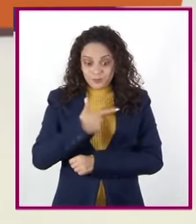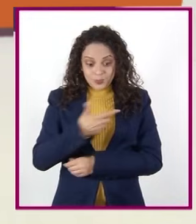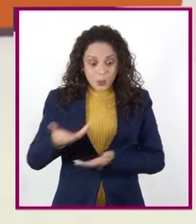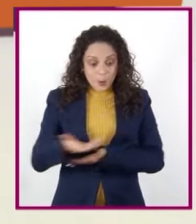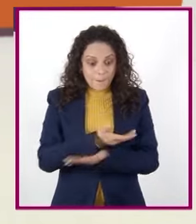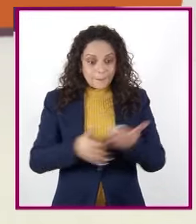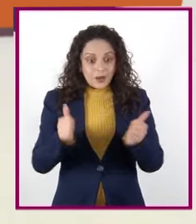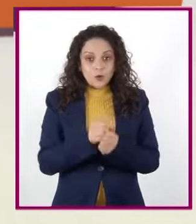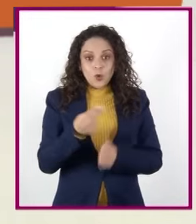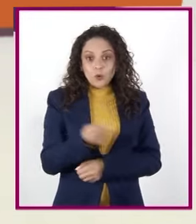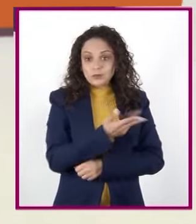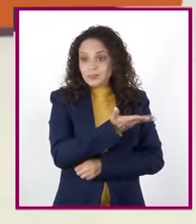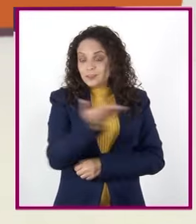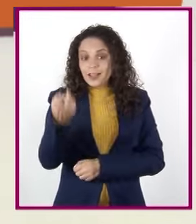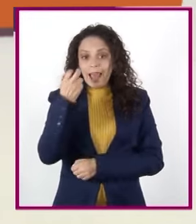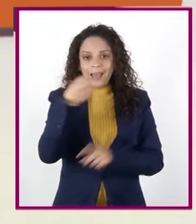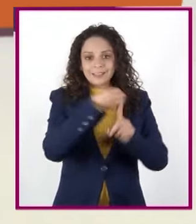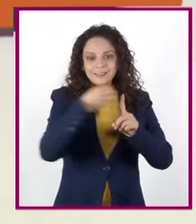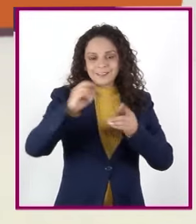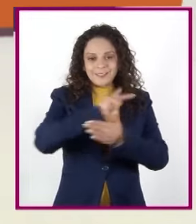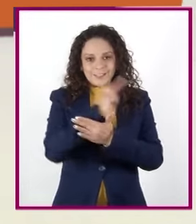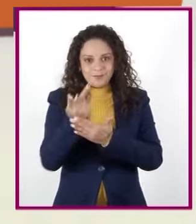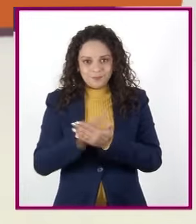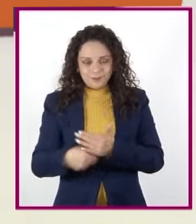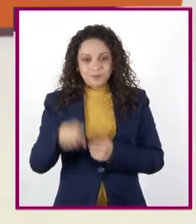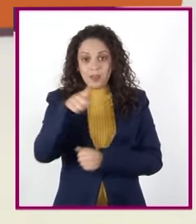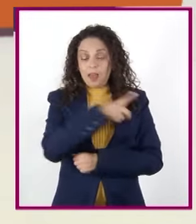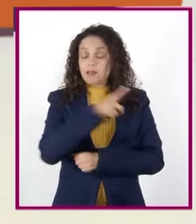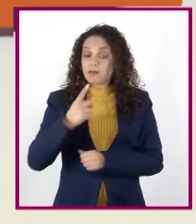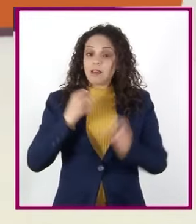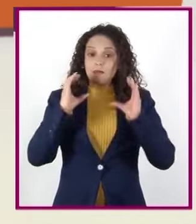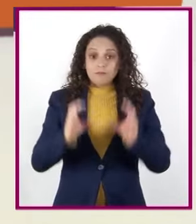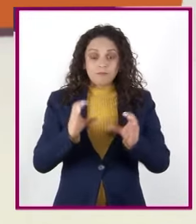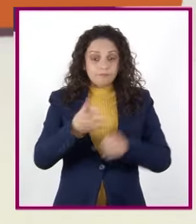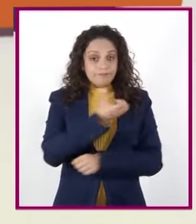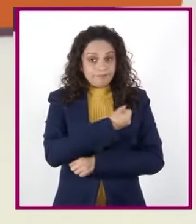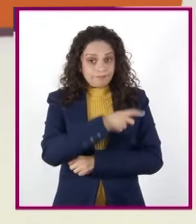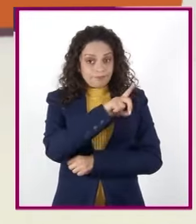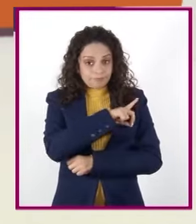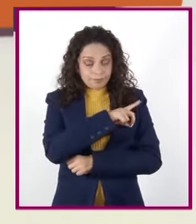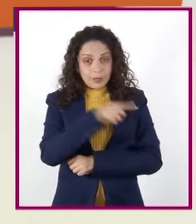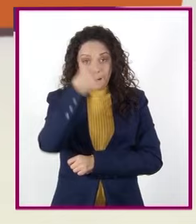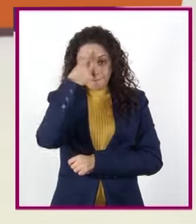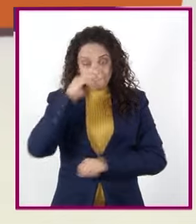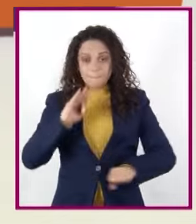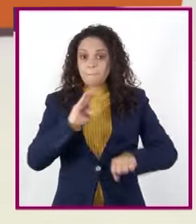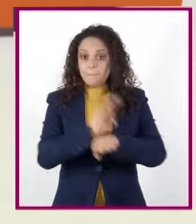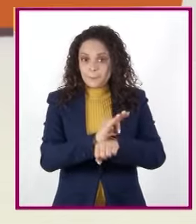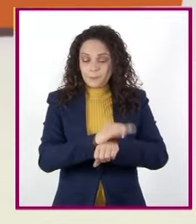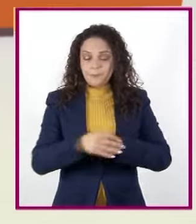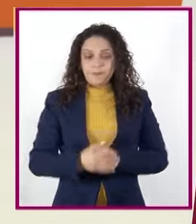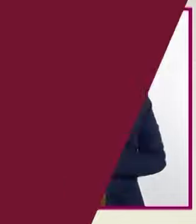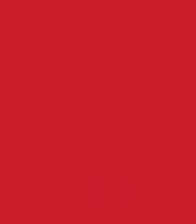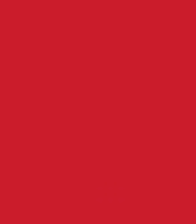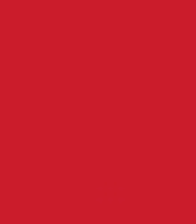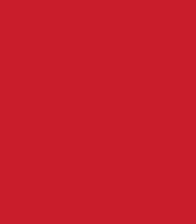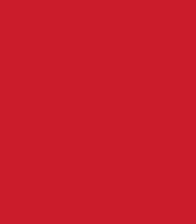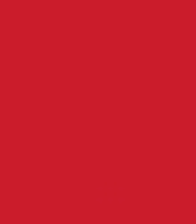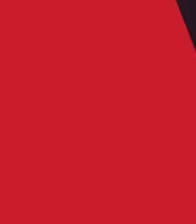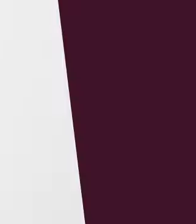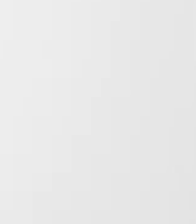ustedes esta sesión No se olviden de seguir las medidas de seguridad necesarias para protegernos y proteger a los demás